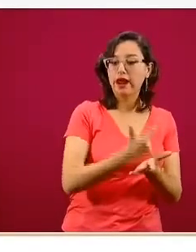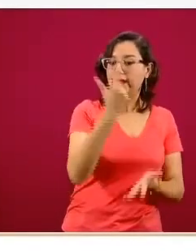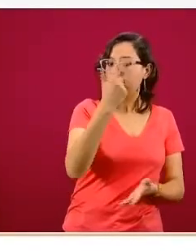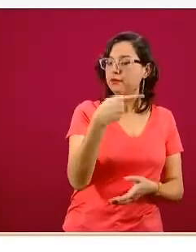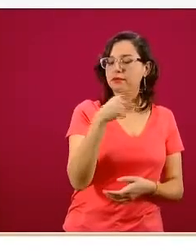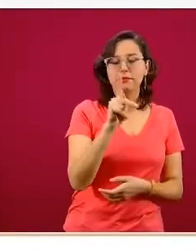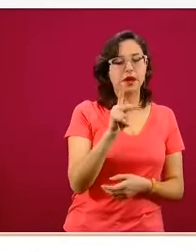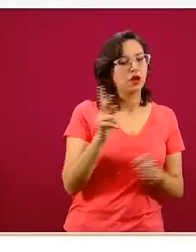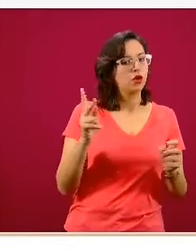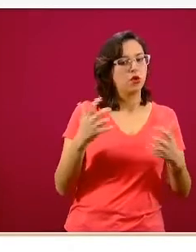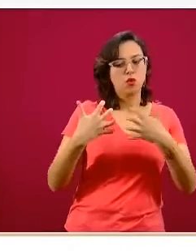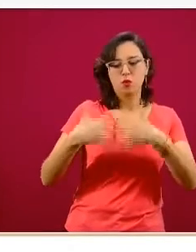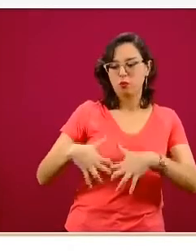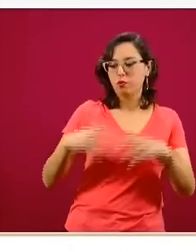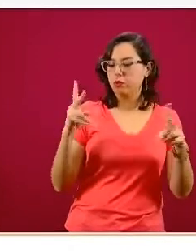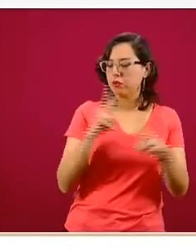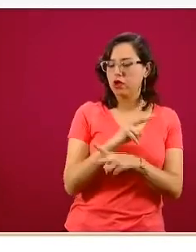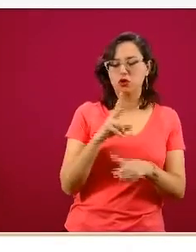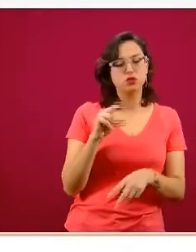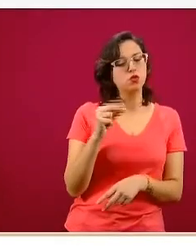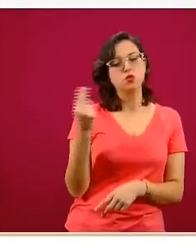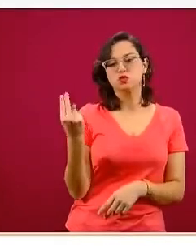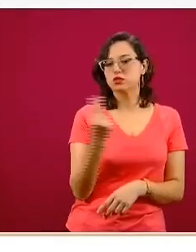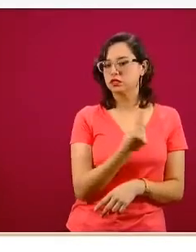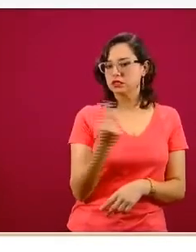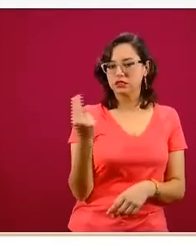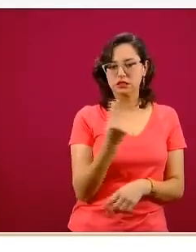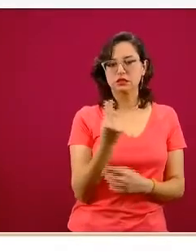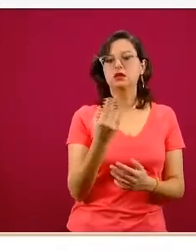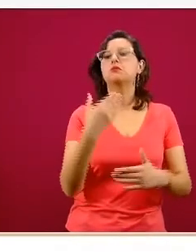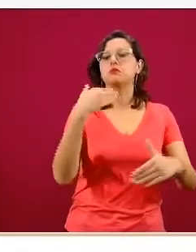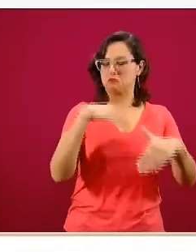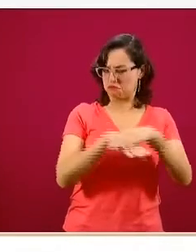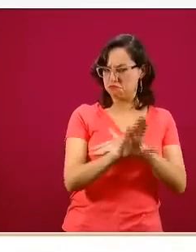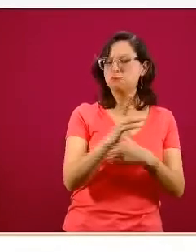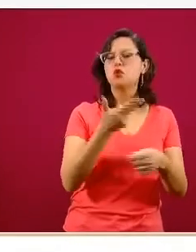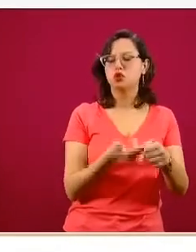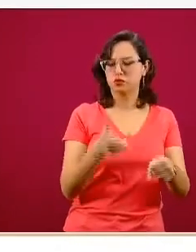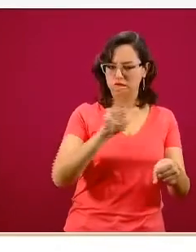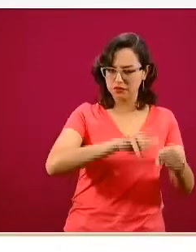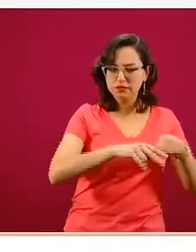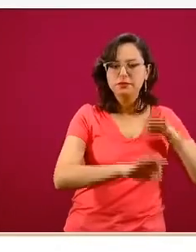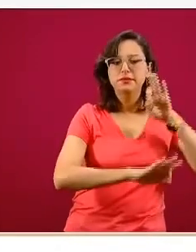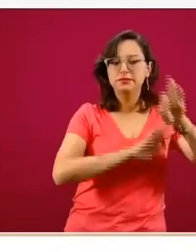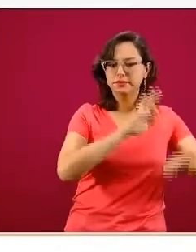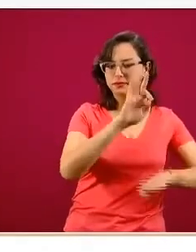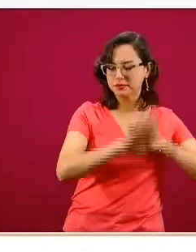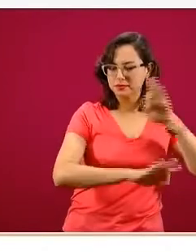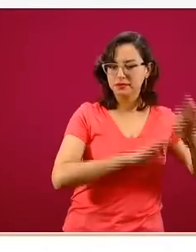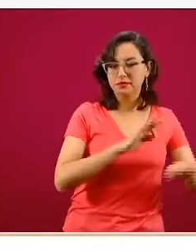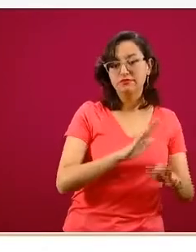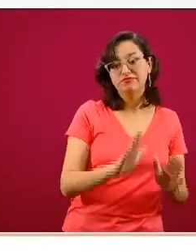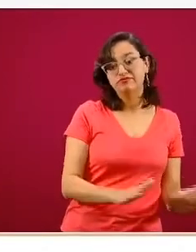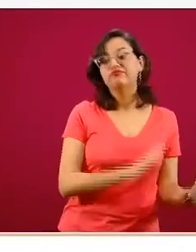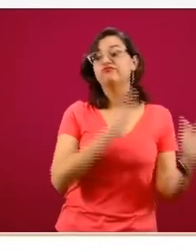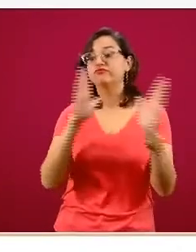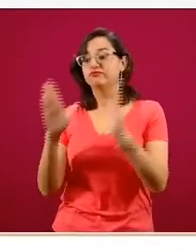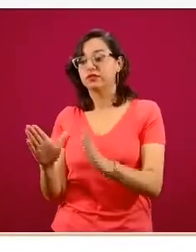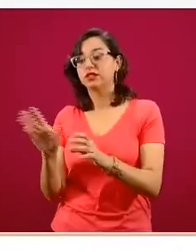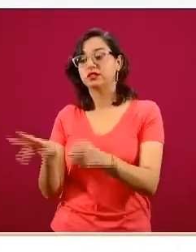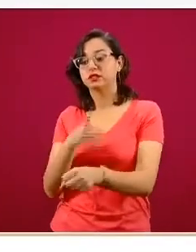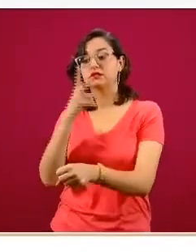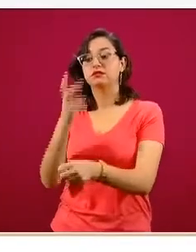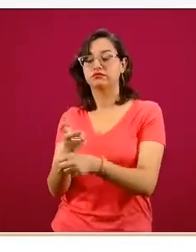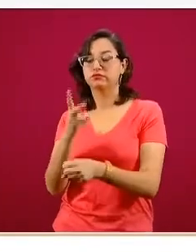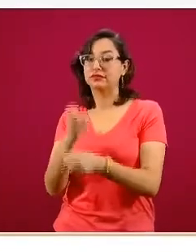cama, necesitan una cama general, pero con ciertos cuidados especializados, y veremos también los que en su momento requieren, sí, de una cama